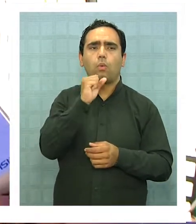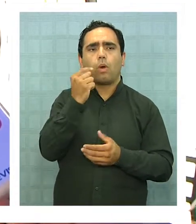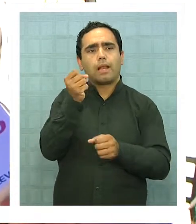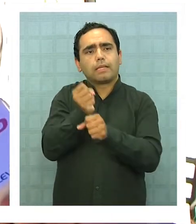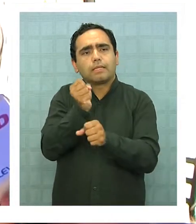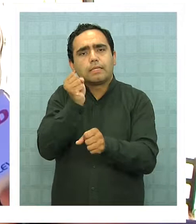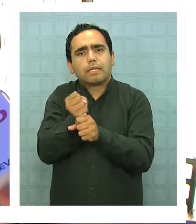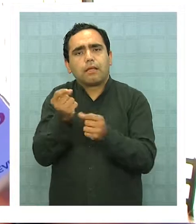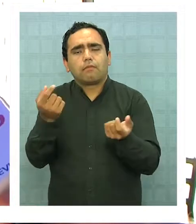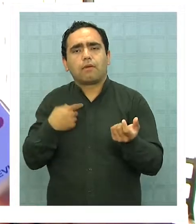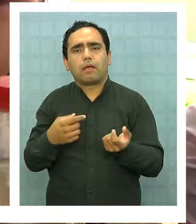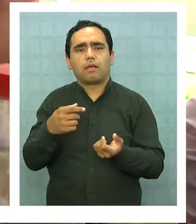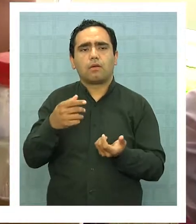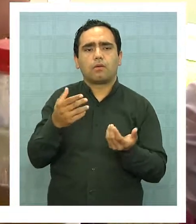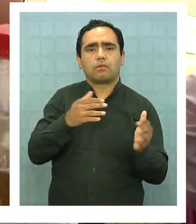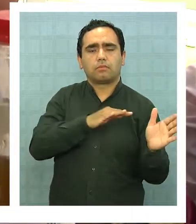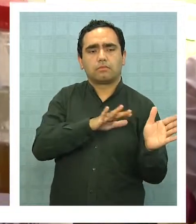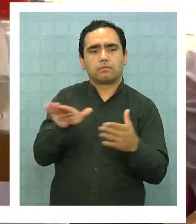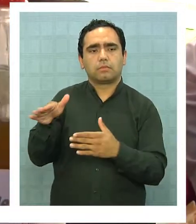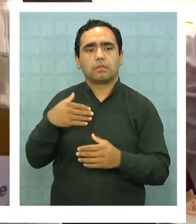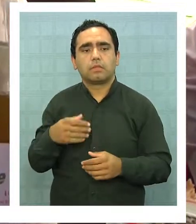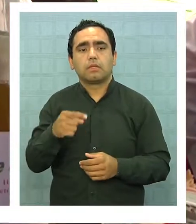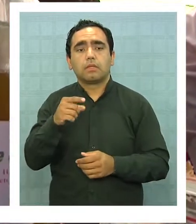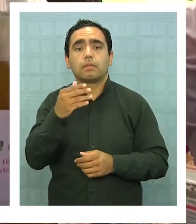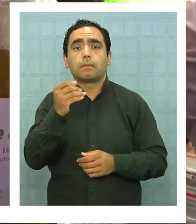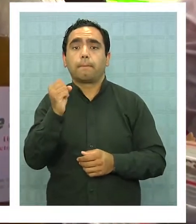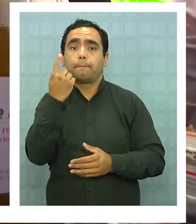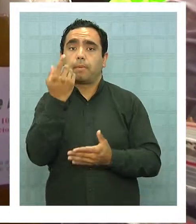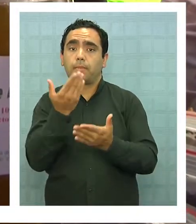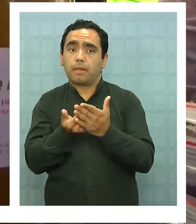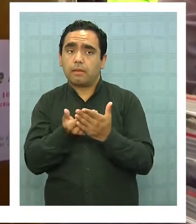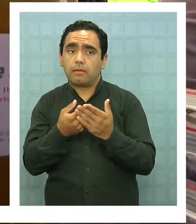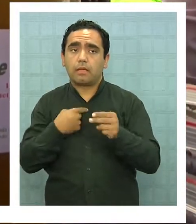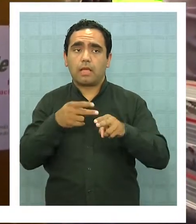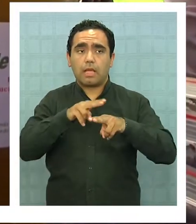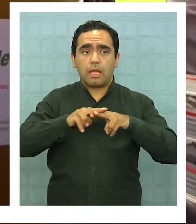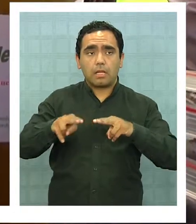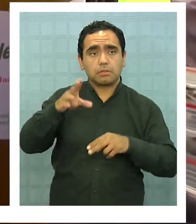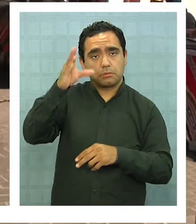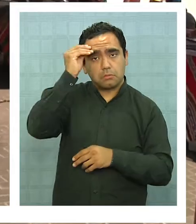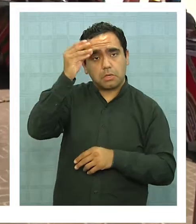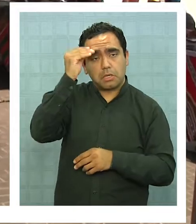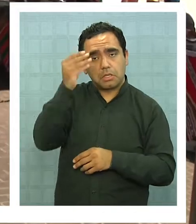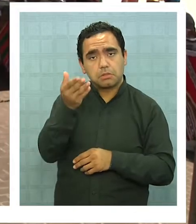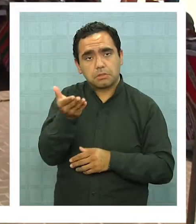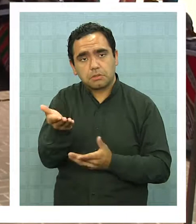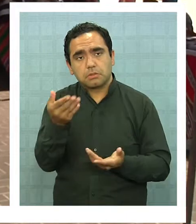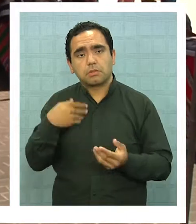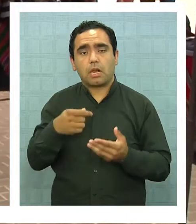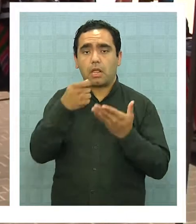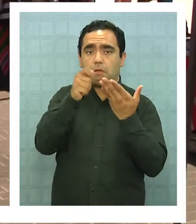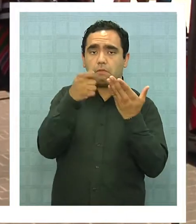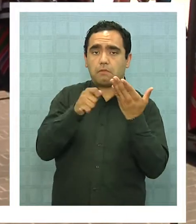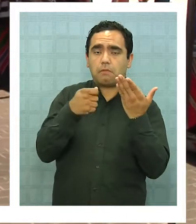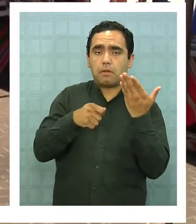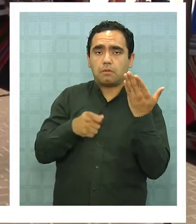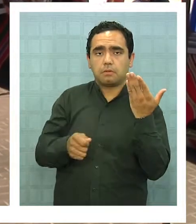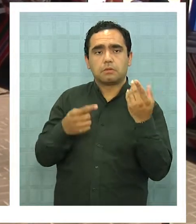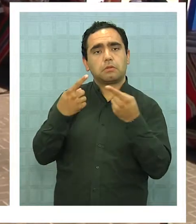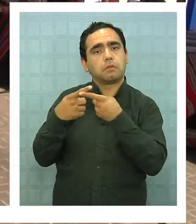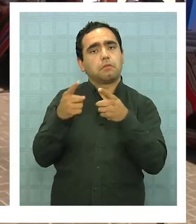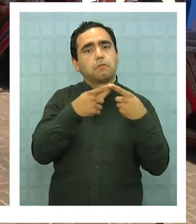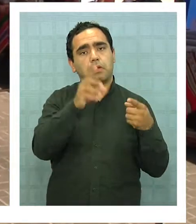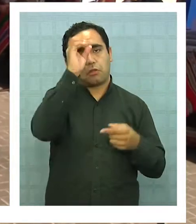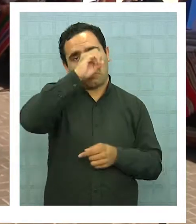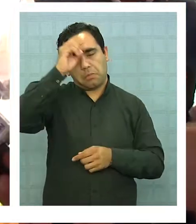trabajo con enfoque de género. Aunque es la primera vez que se realiza la experiencia, las evaluaciones se dieron desde diferentes puntos